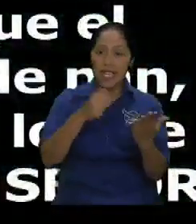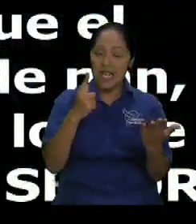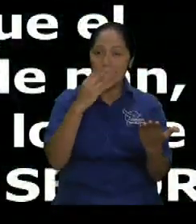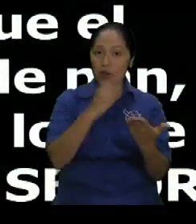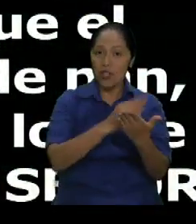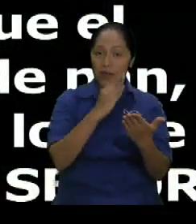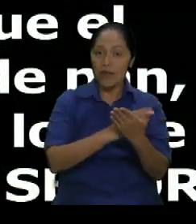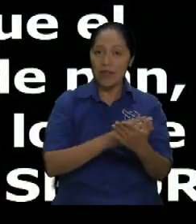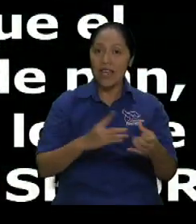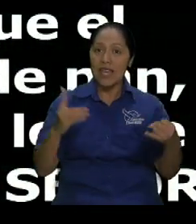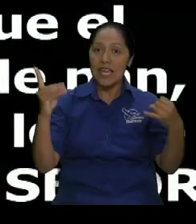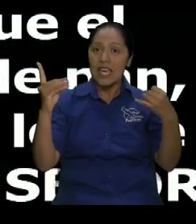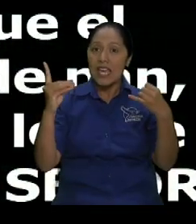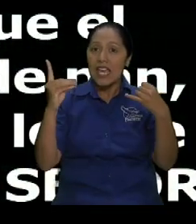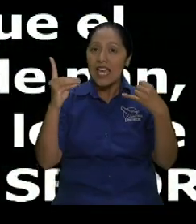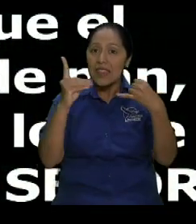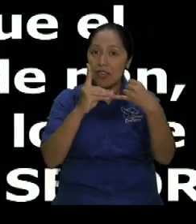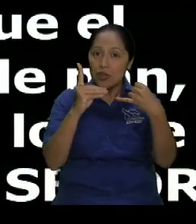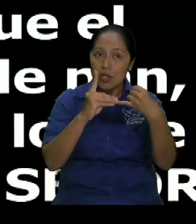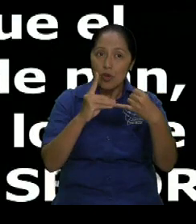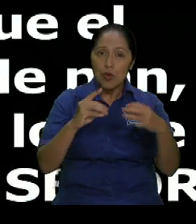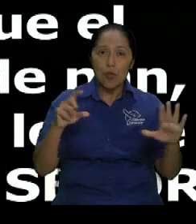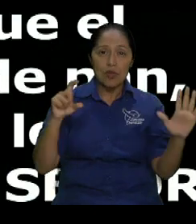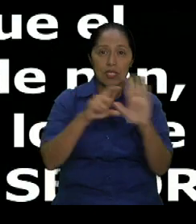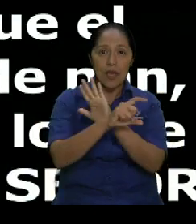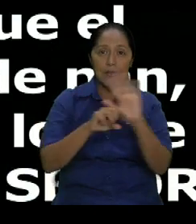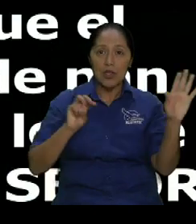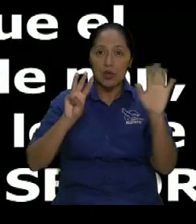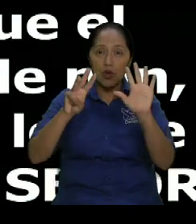Deuteronomio 8.3 Y te humilló